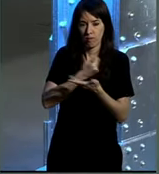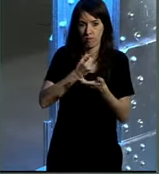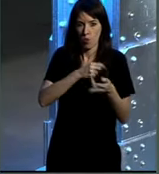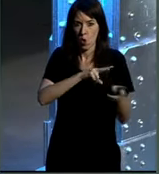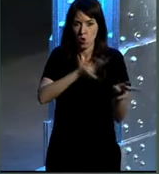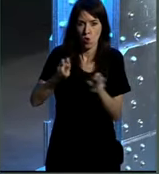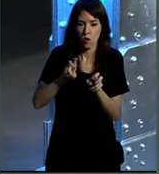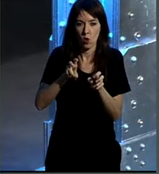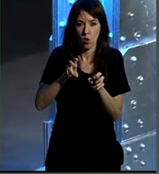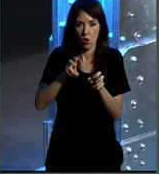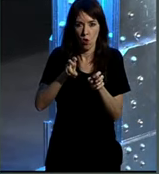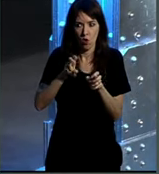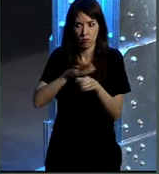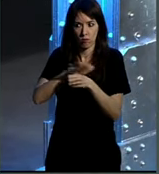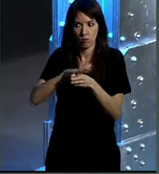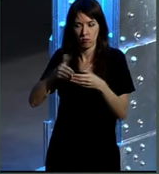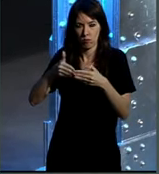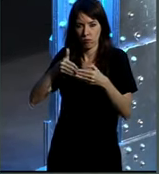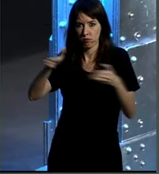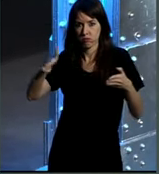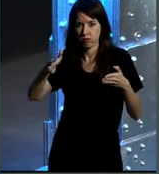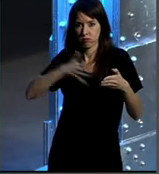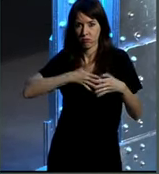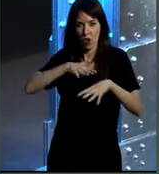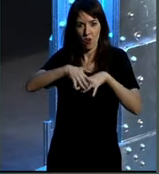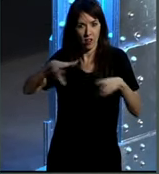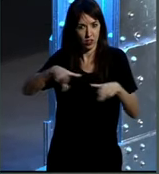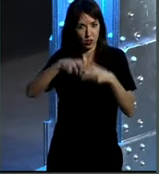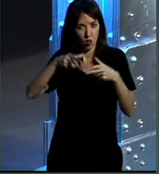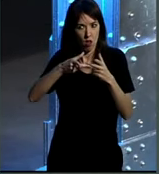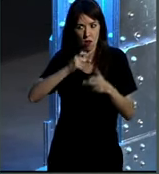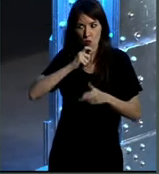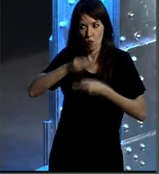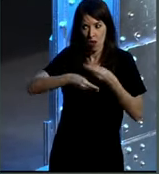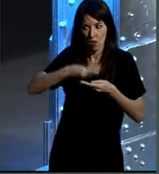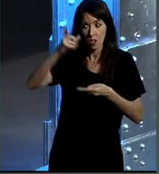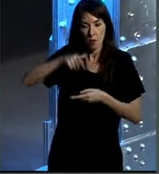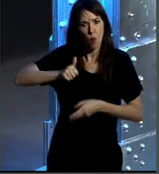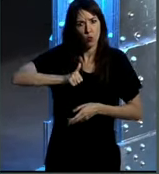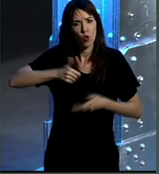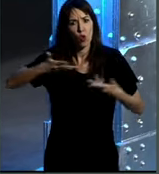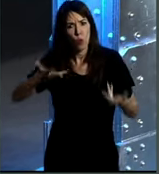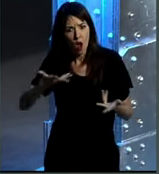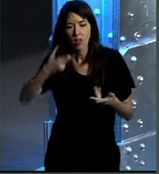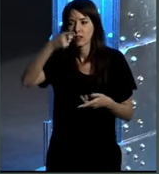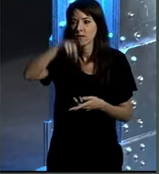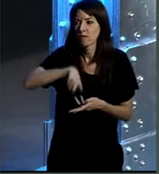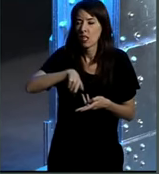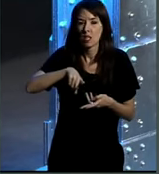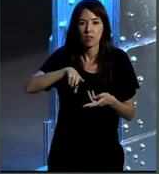nuevo mundo que se abre ante nosotros de las redes sociales, qué oportunidades hay, cómo se están